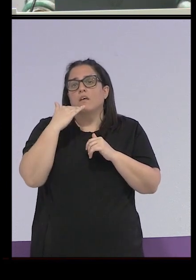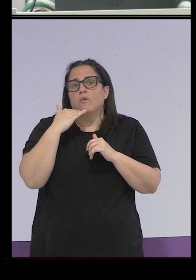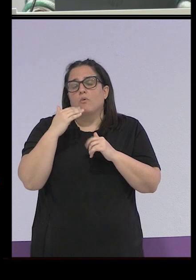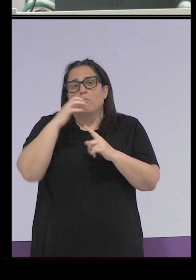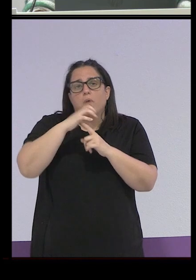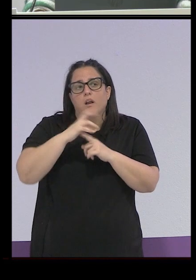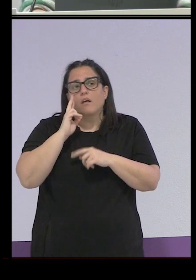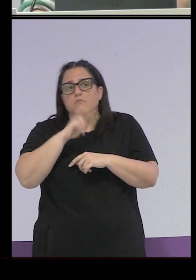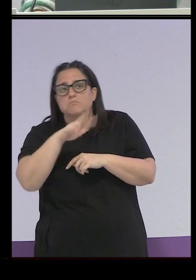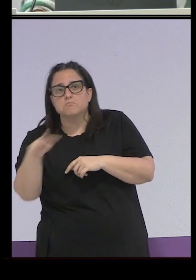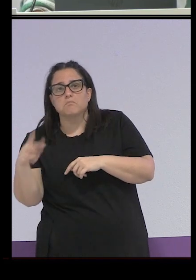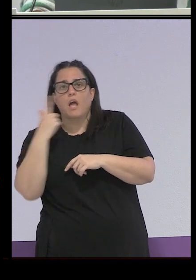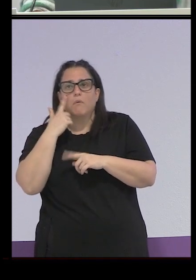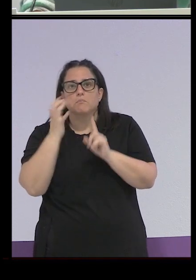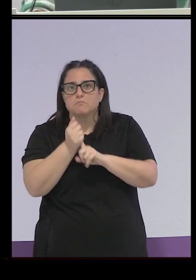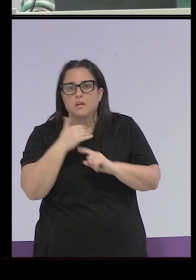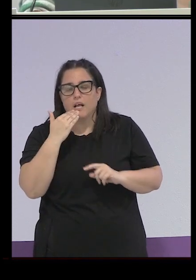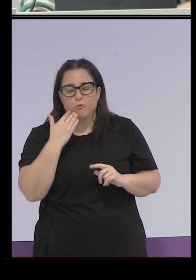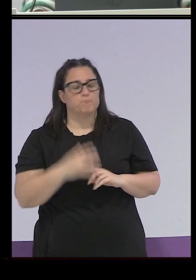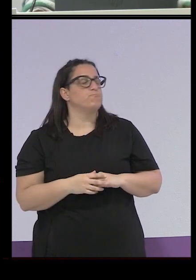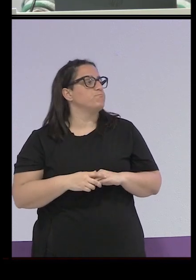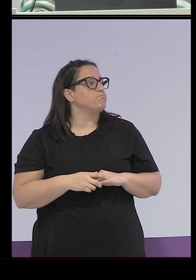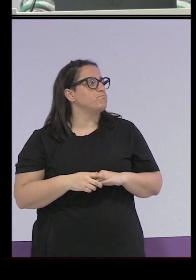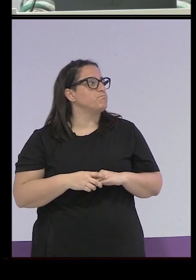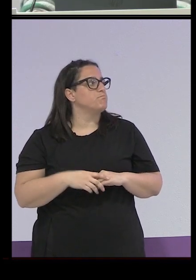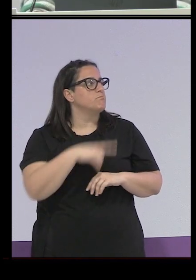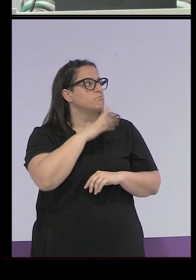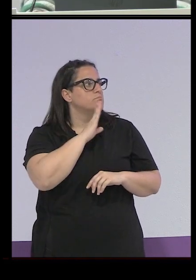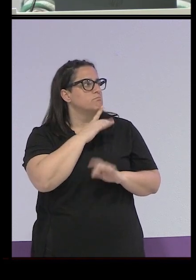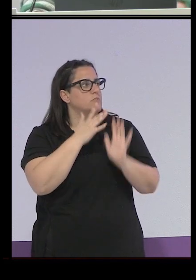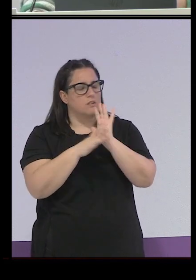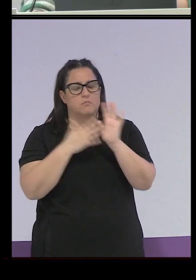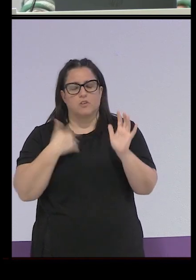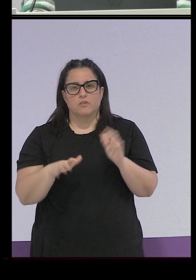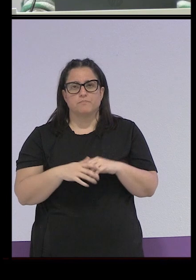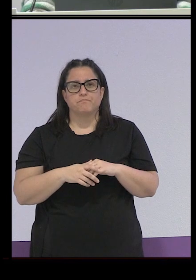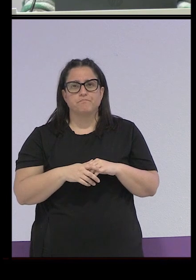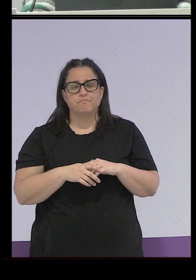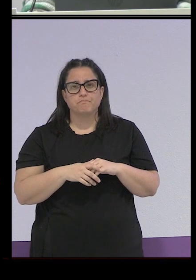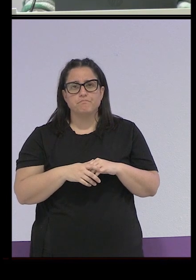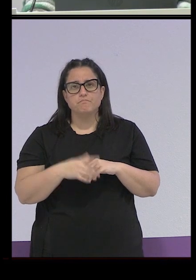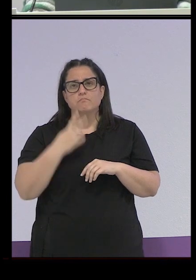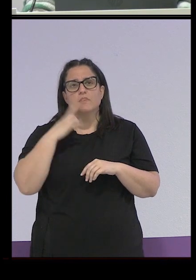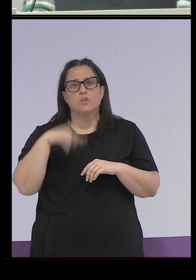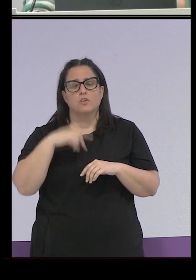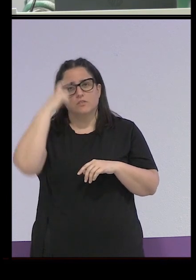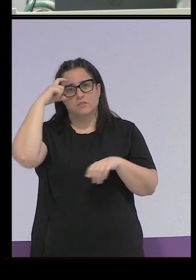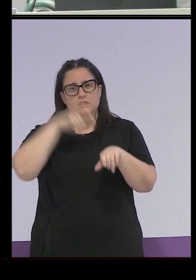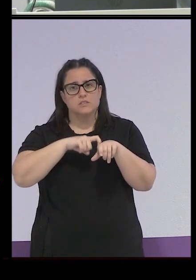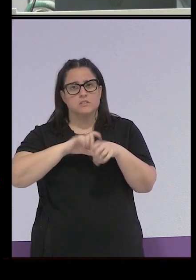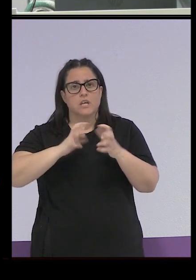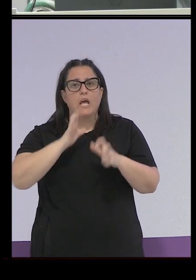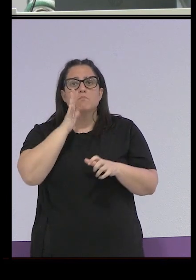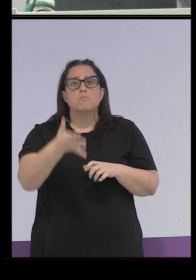alguna alguna cosa esto ya os lo he contado pero mirad ahí por ejemplo que pedían que sea reconocida por un psiquiatra por presentar